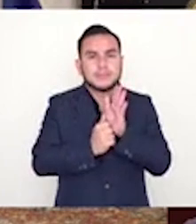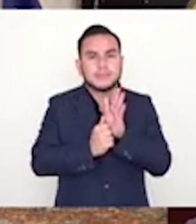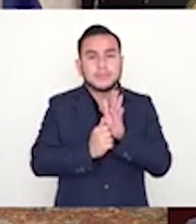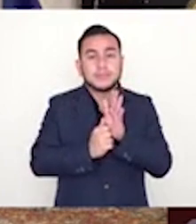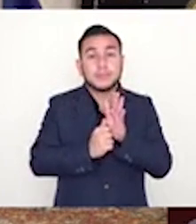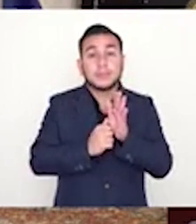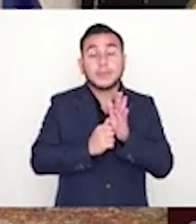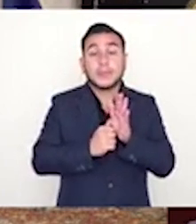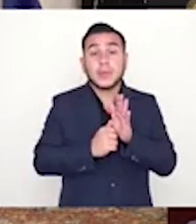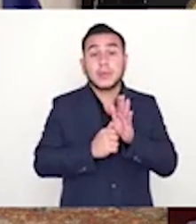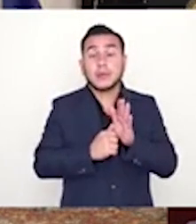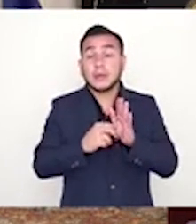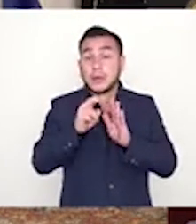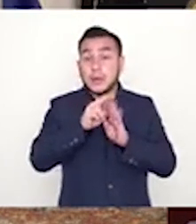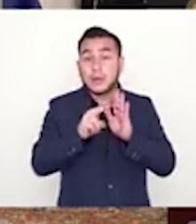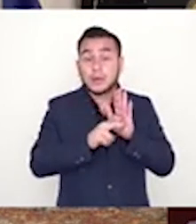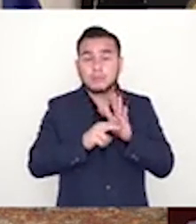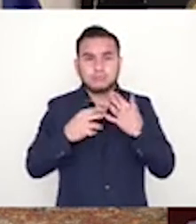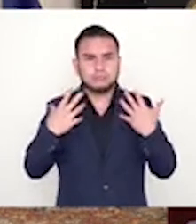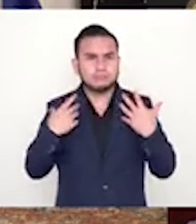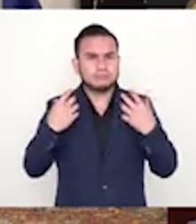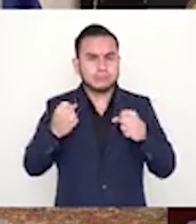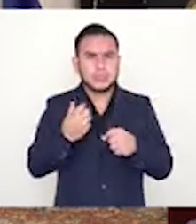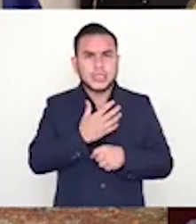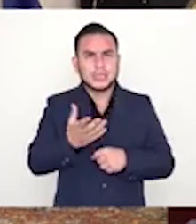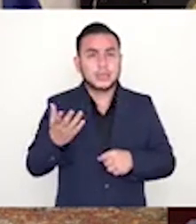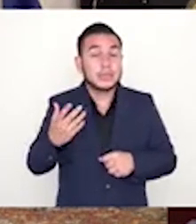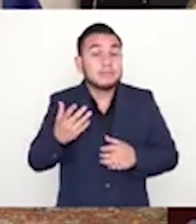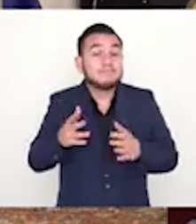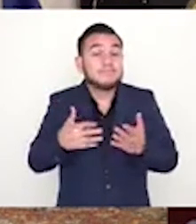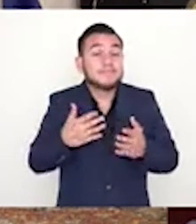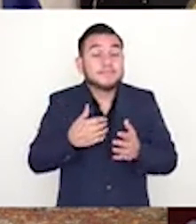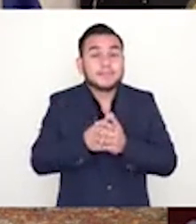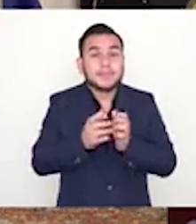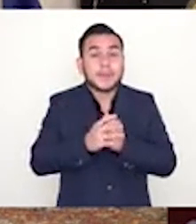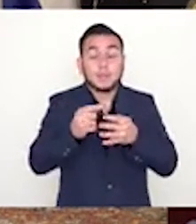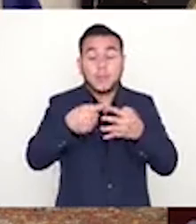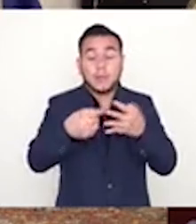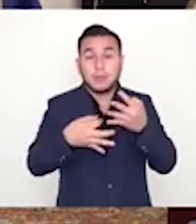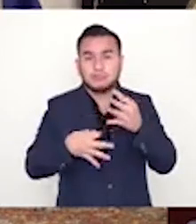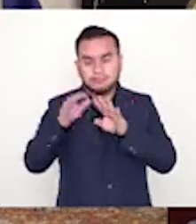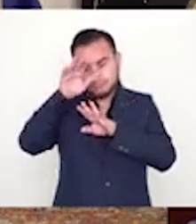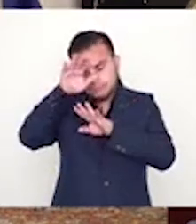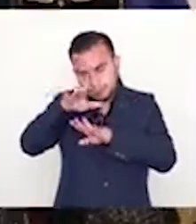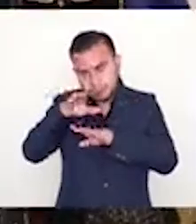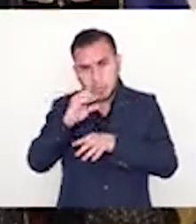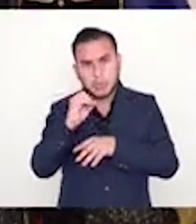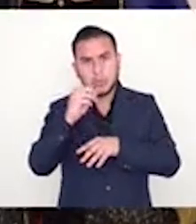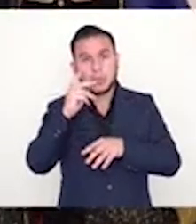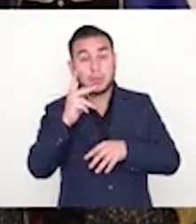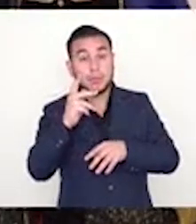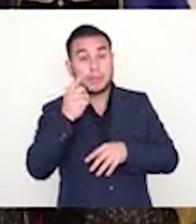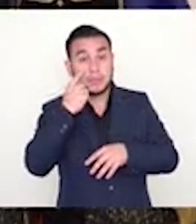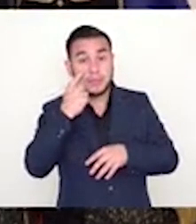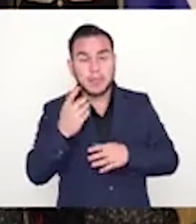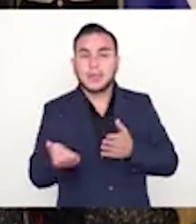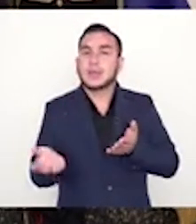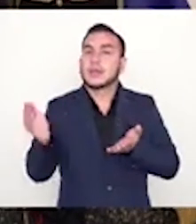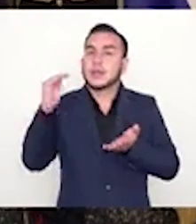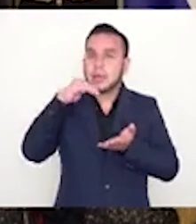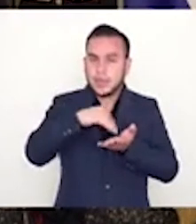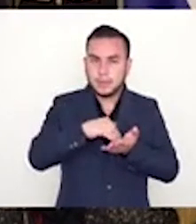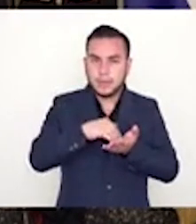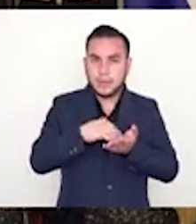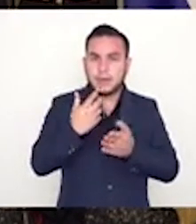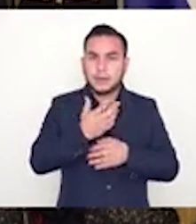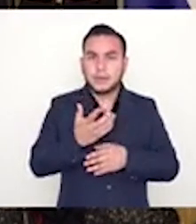código de salud sea tan claro, no importa que el artículo de ley de migración sea tan claro, porque la constitución manda. Ok, ¿qué dice la constitución? Ya lo leí, pero para que los que